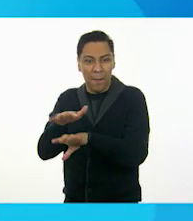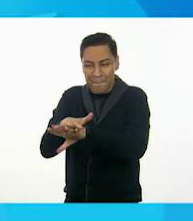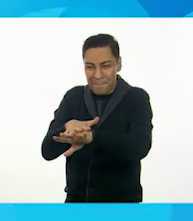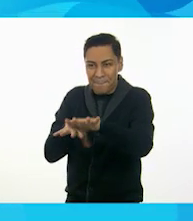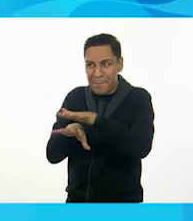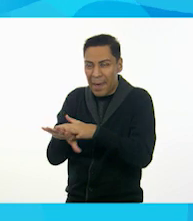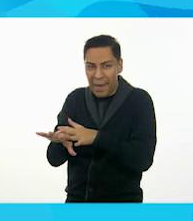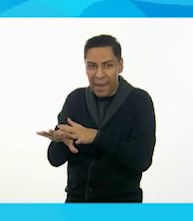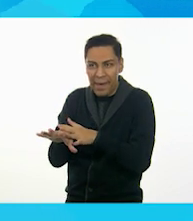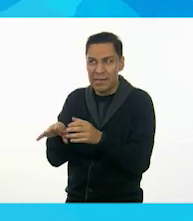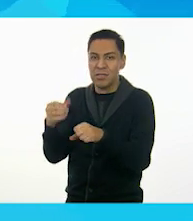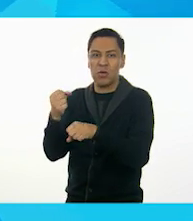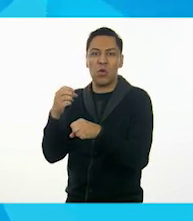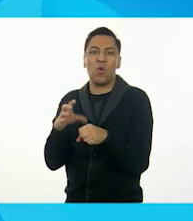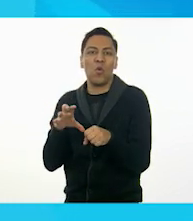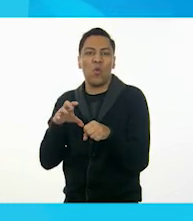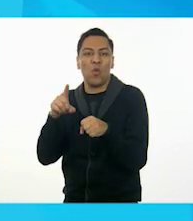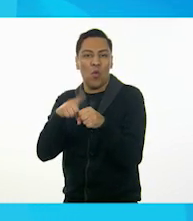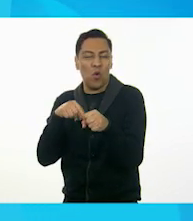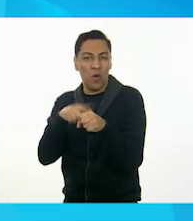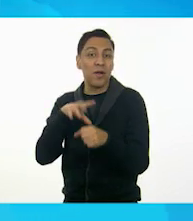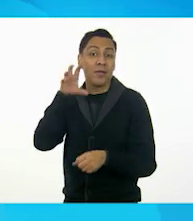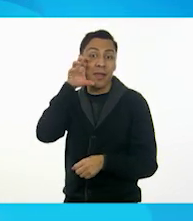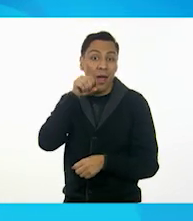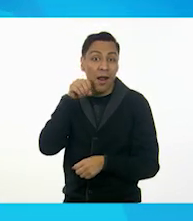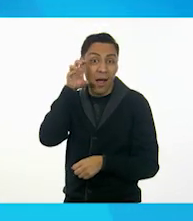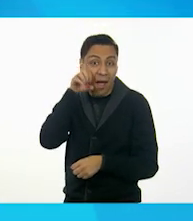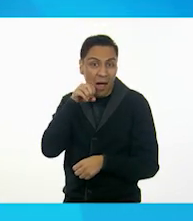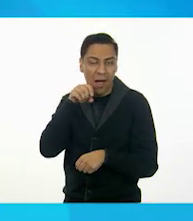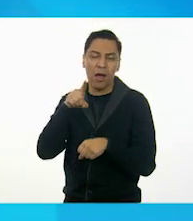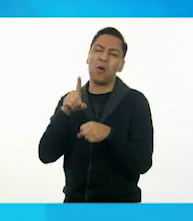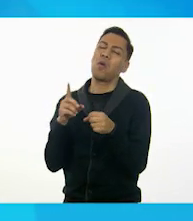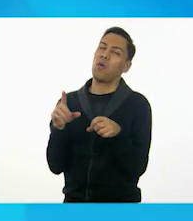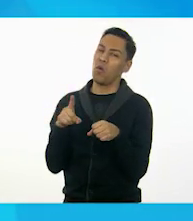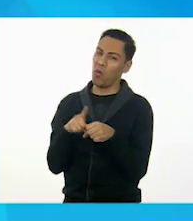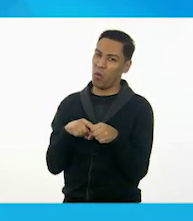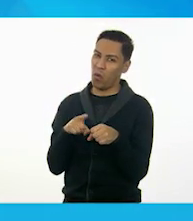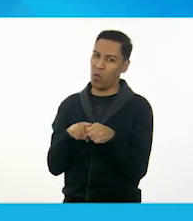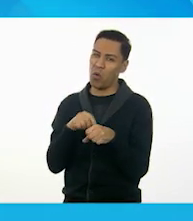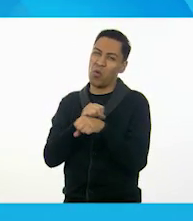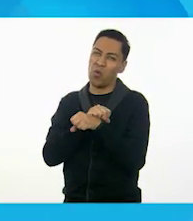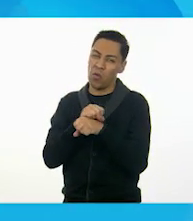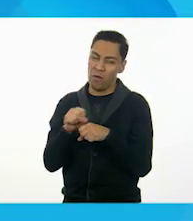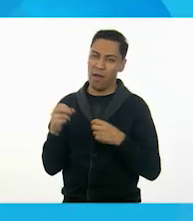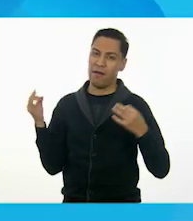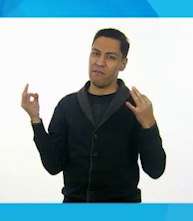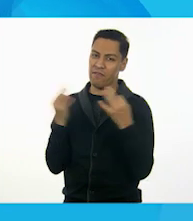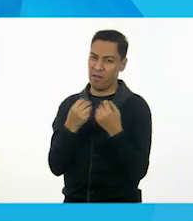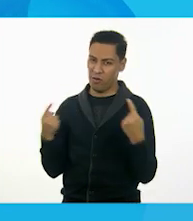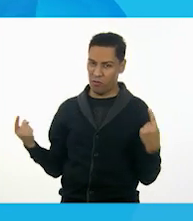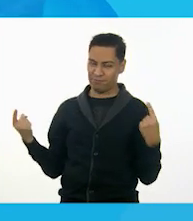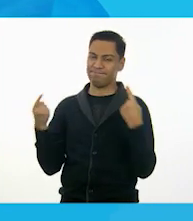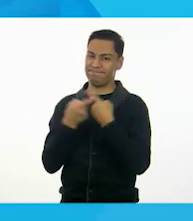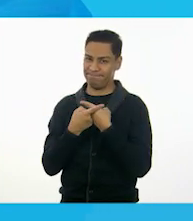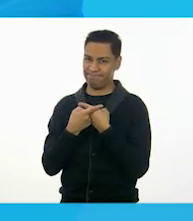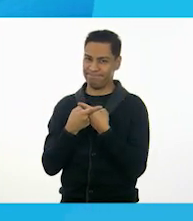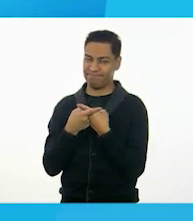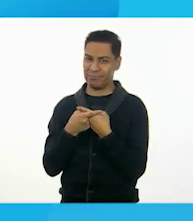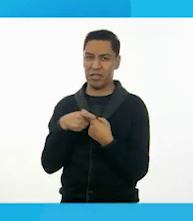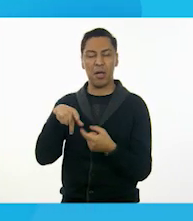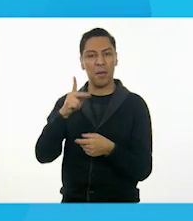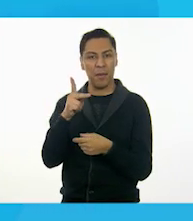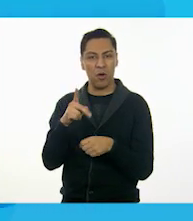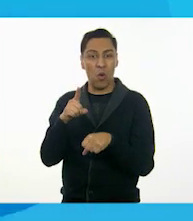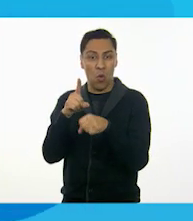niños, los colores naranjas. También hay colores fríos para contrastar, pero los cálidos